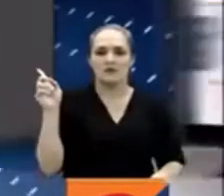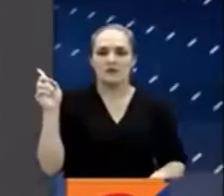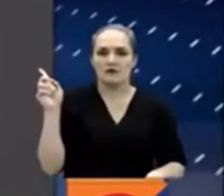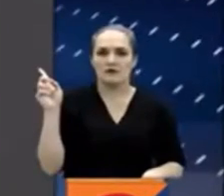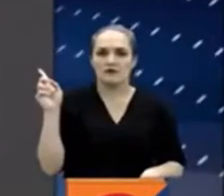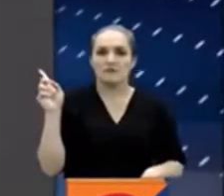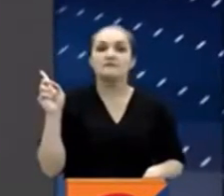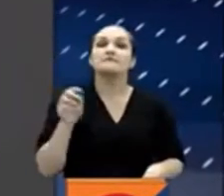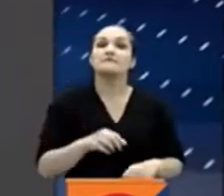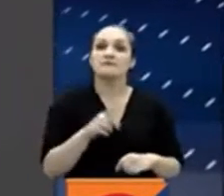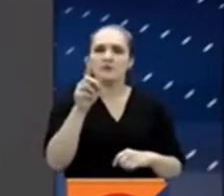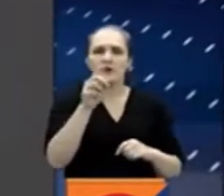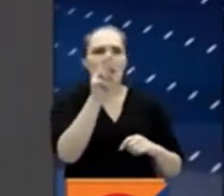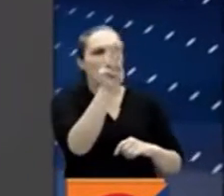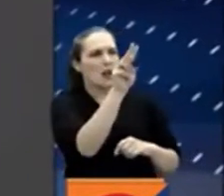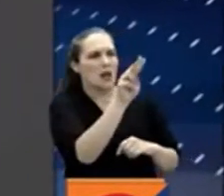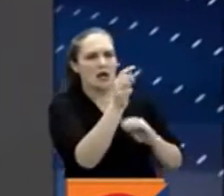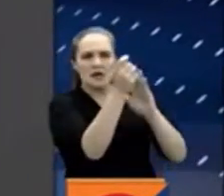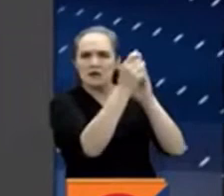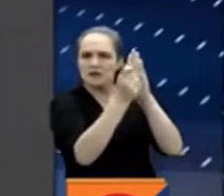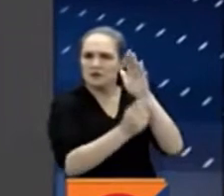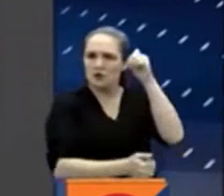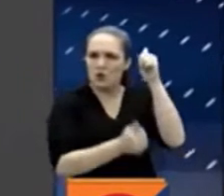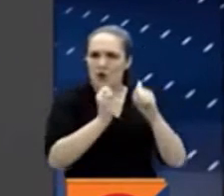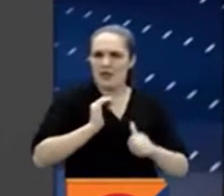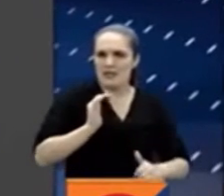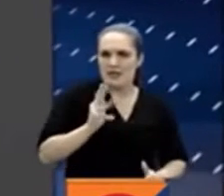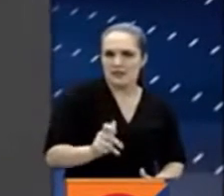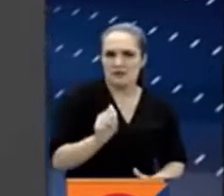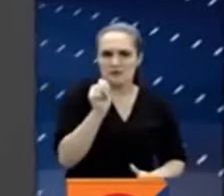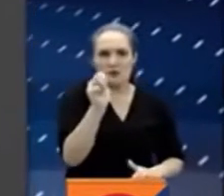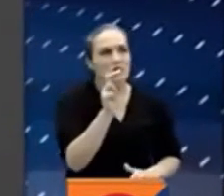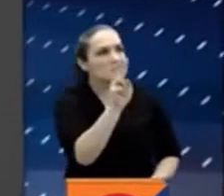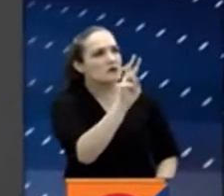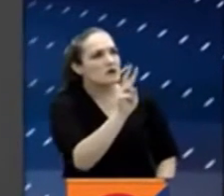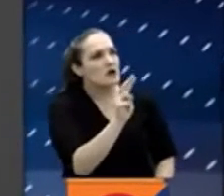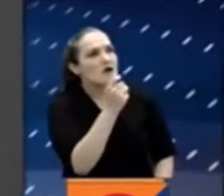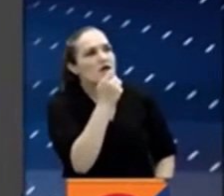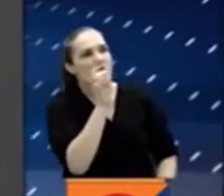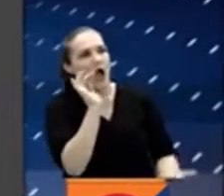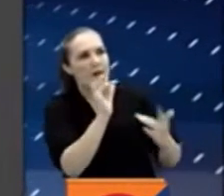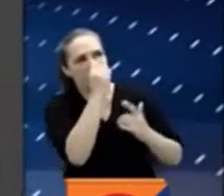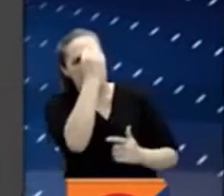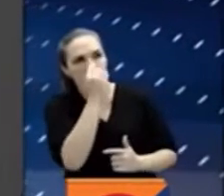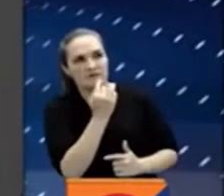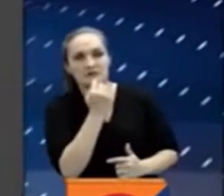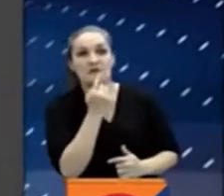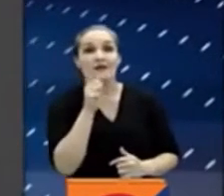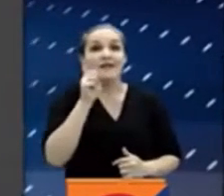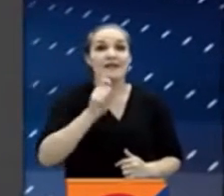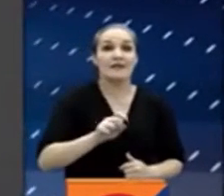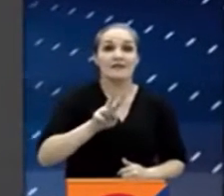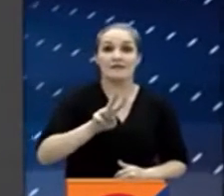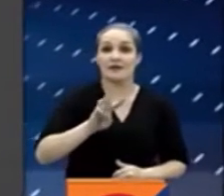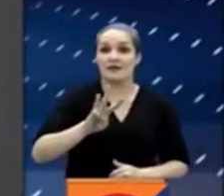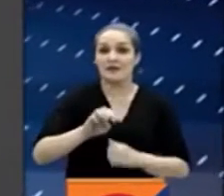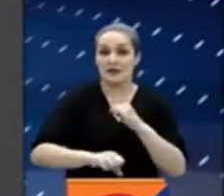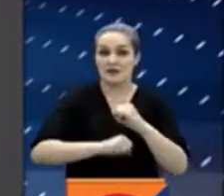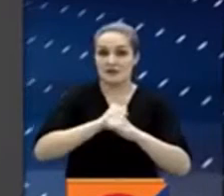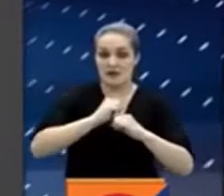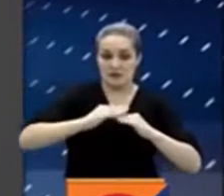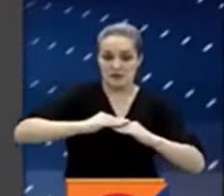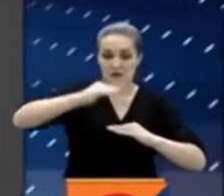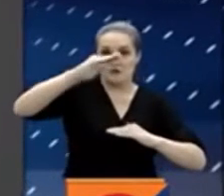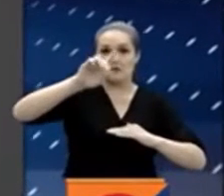Readiness. Lea con atención la descripción y requisitos de la convocatoria, como ser mayor de 23 y menor de